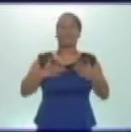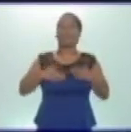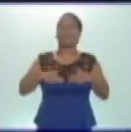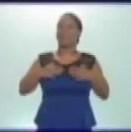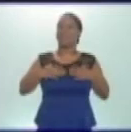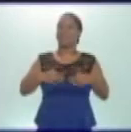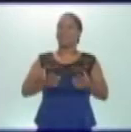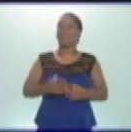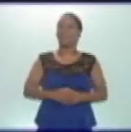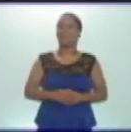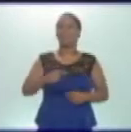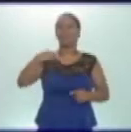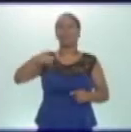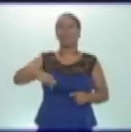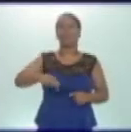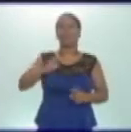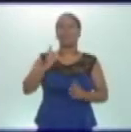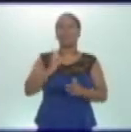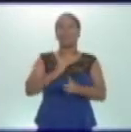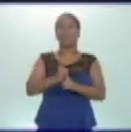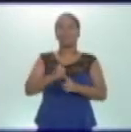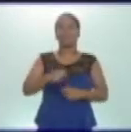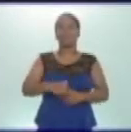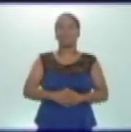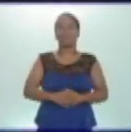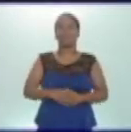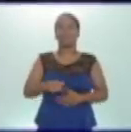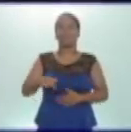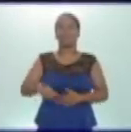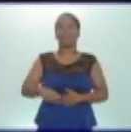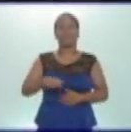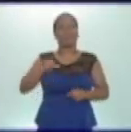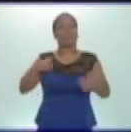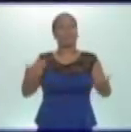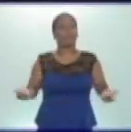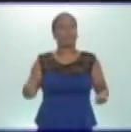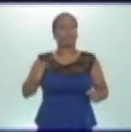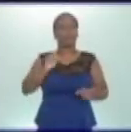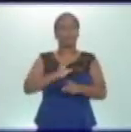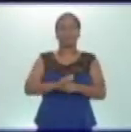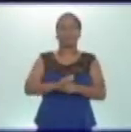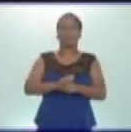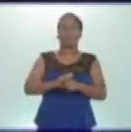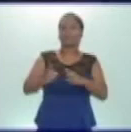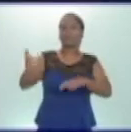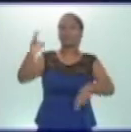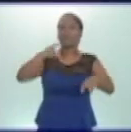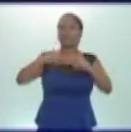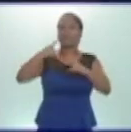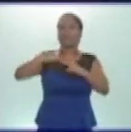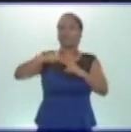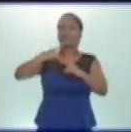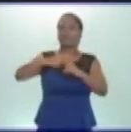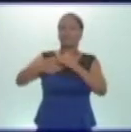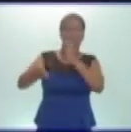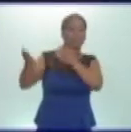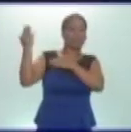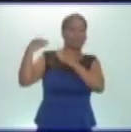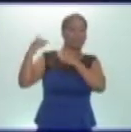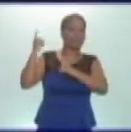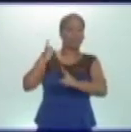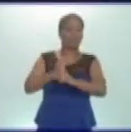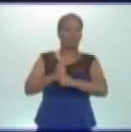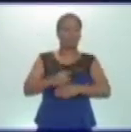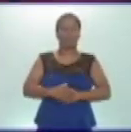el encuentro de hoy. Pero, ¿qué les parece si comenzamos revisando la actividad independiente que dejamos en el encuentro anterior?